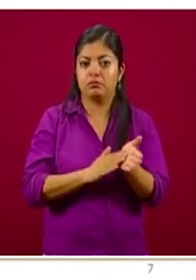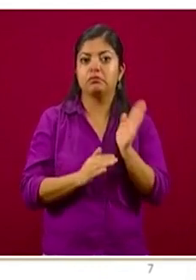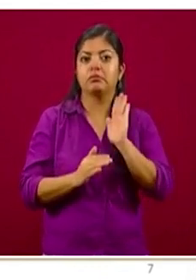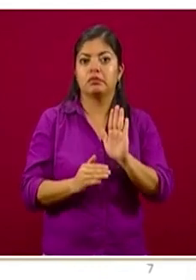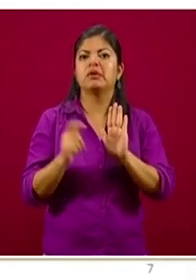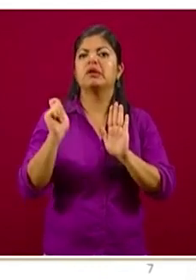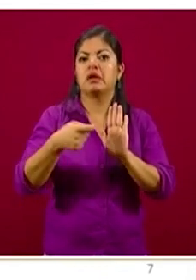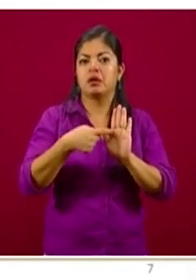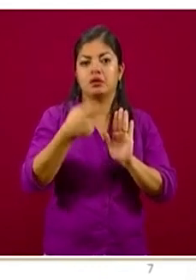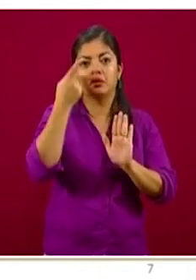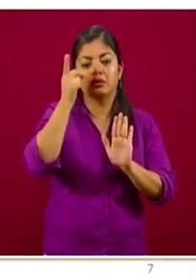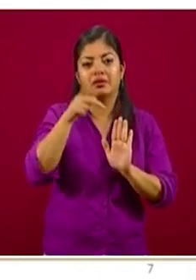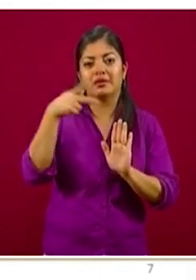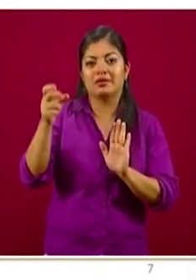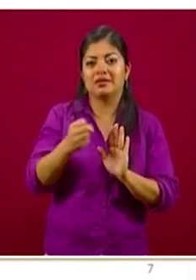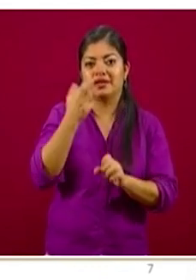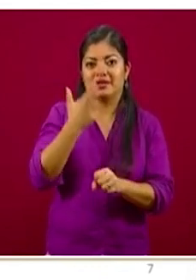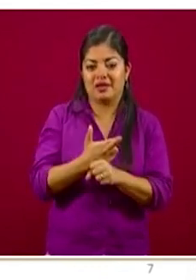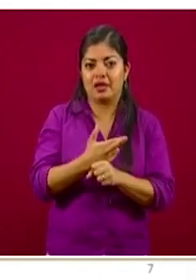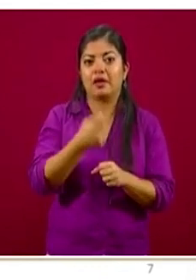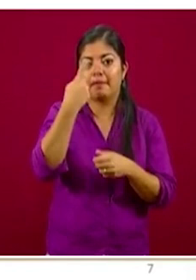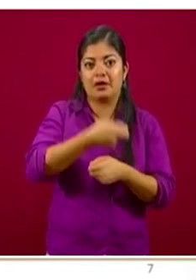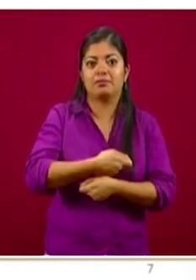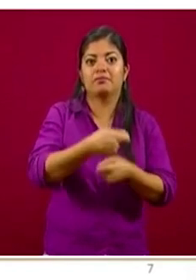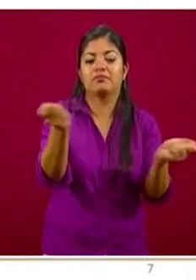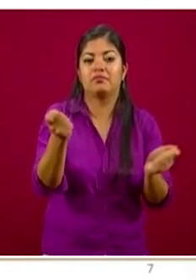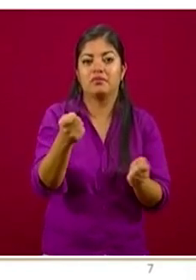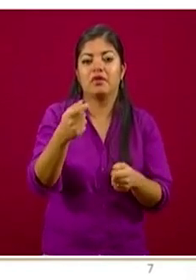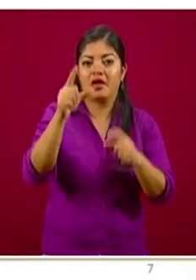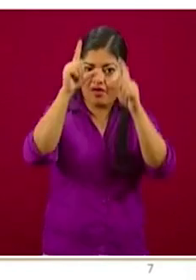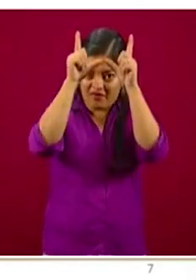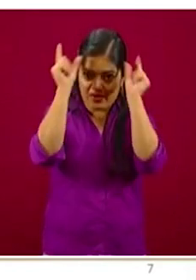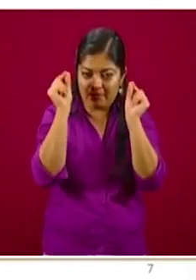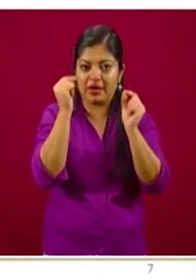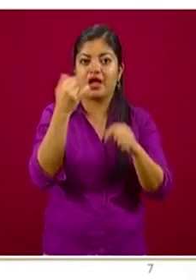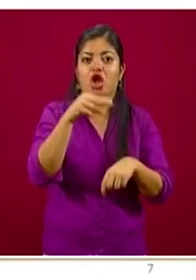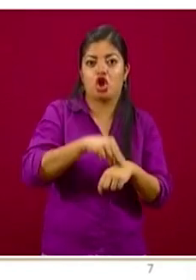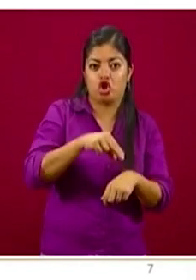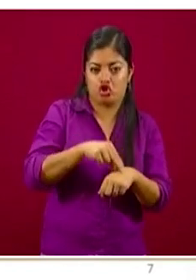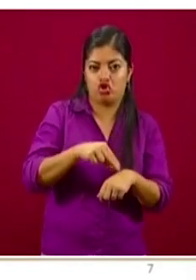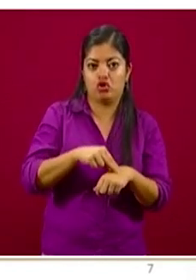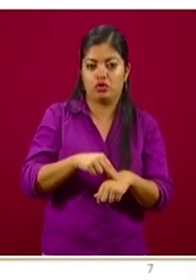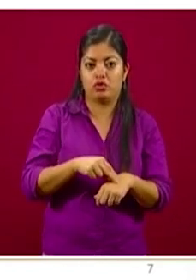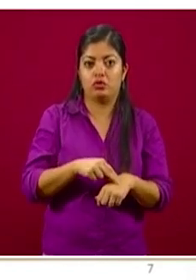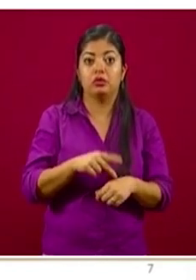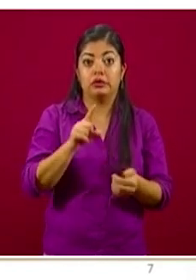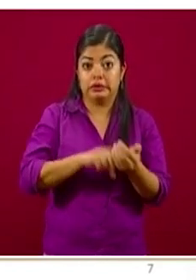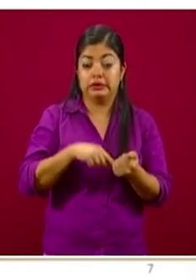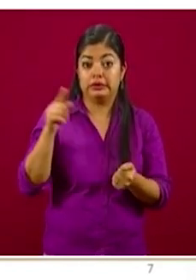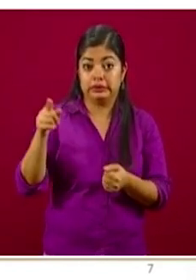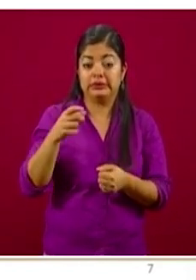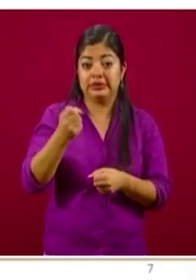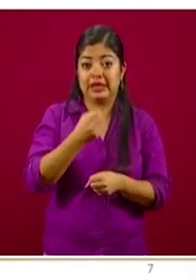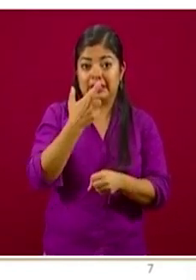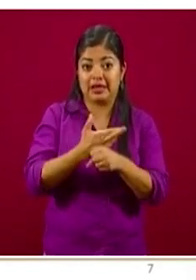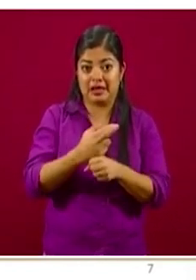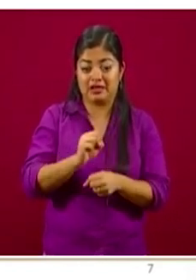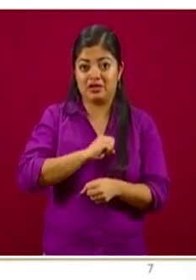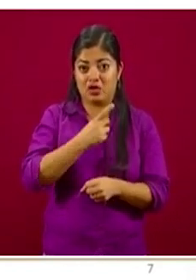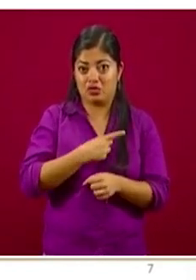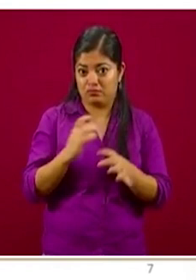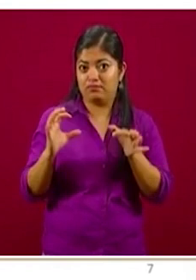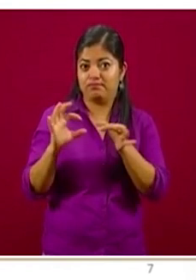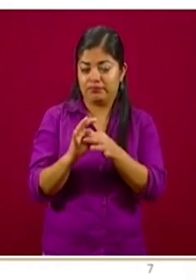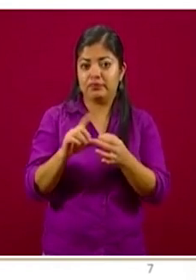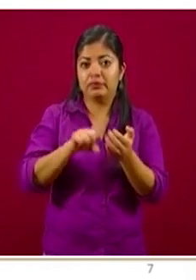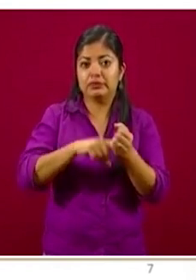Salud y que se ha difundido al personal médico y de enfermería. Entonces, derivado de ese protocolo que tiene la Secretaría de Salud, que construimos en conjunto